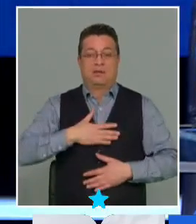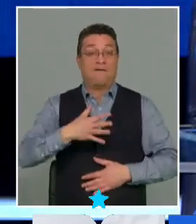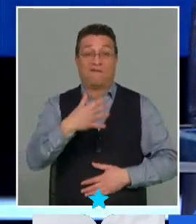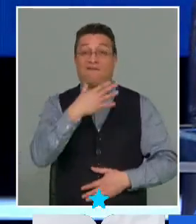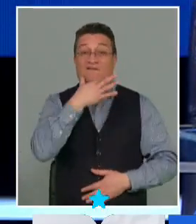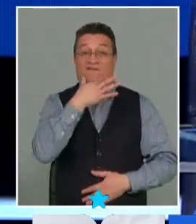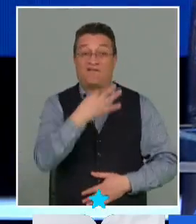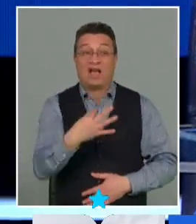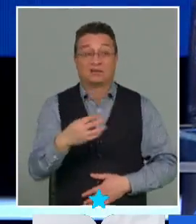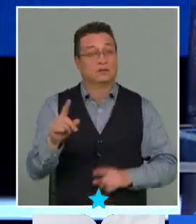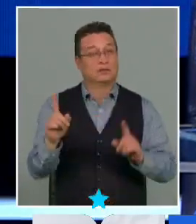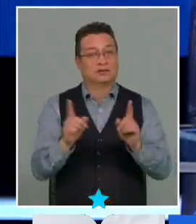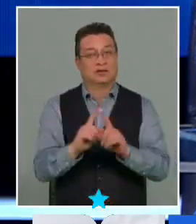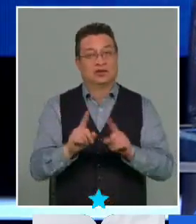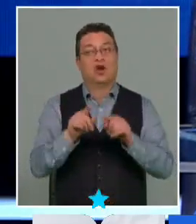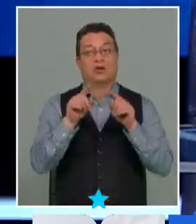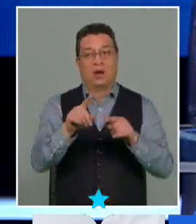es fácil